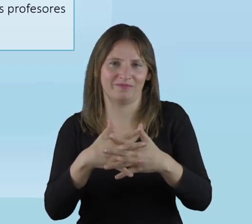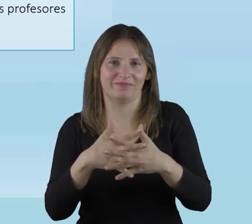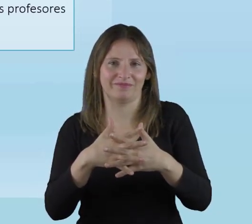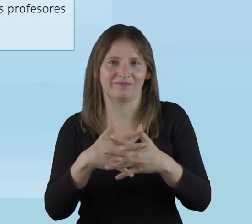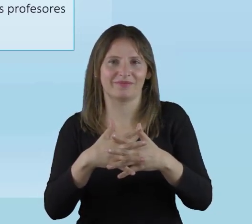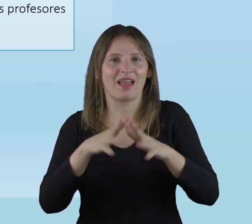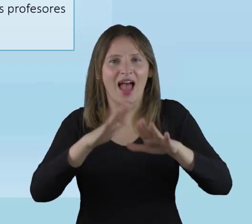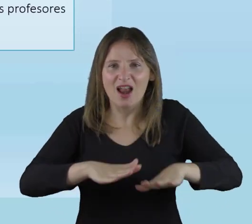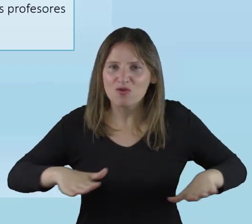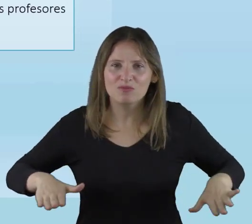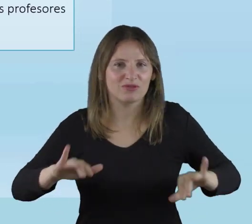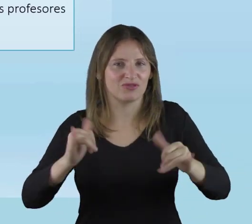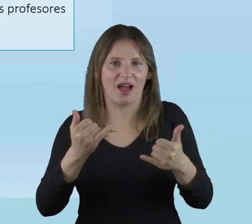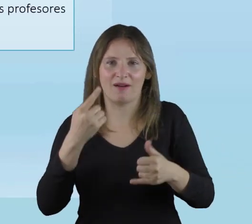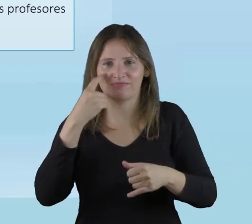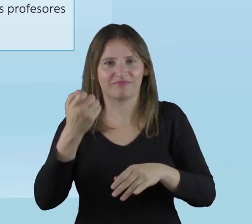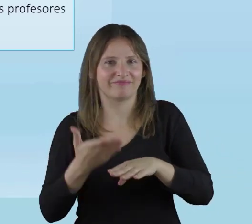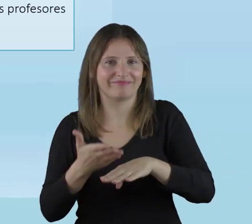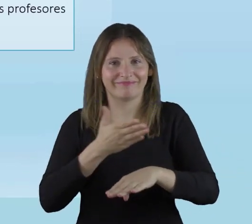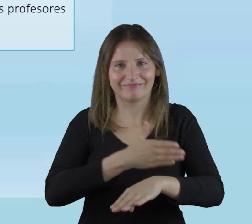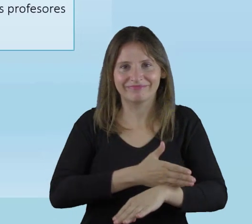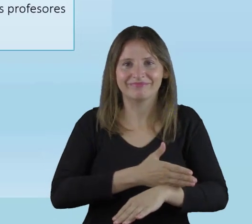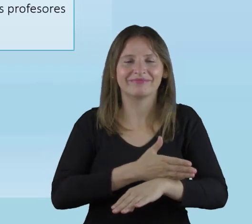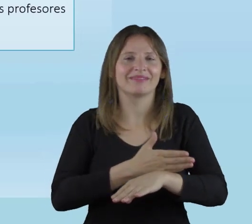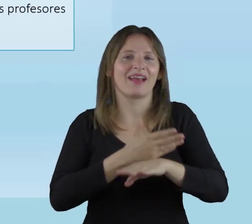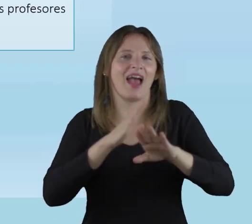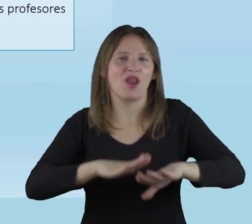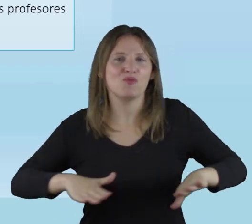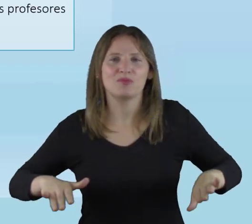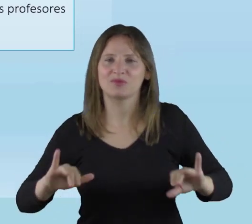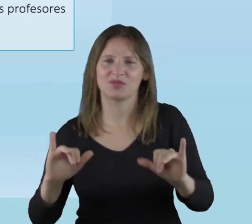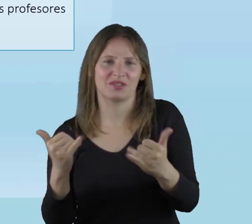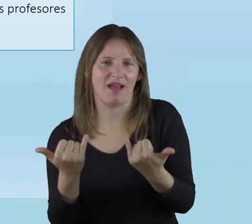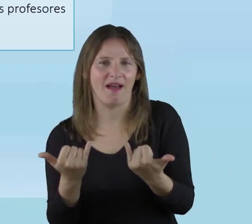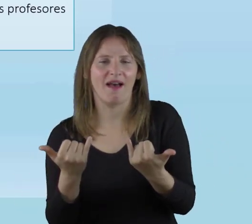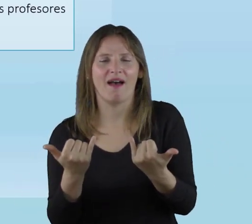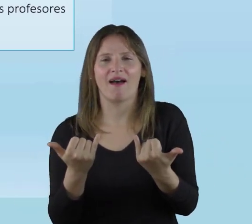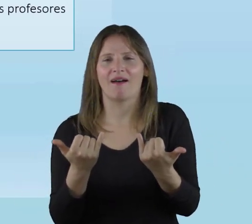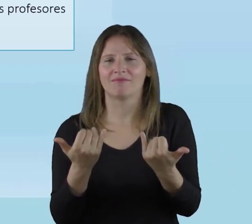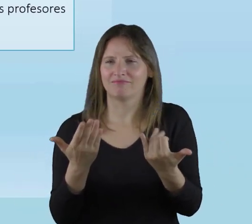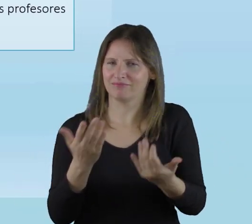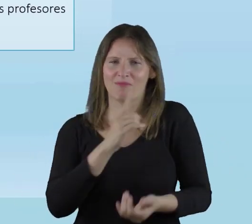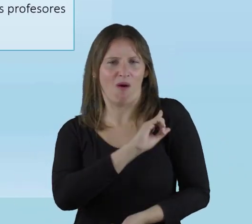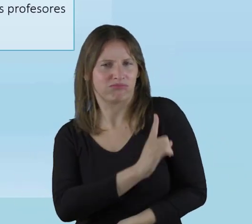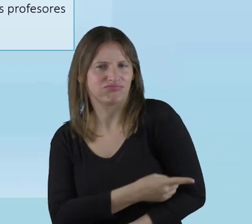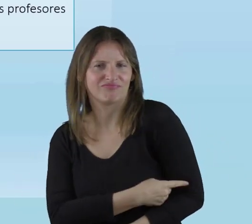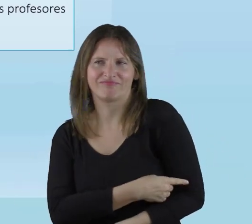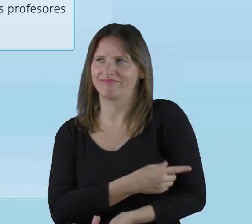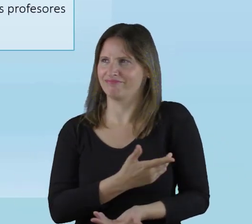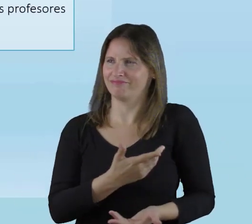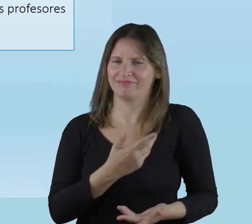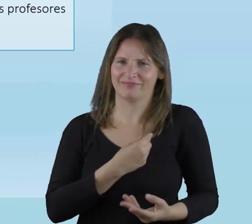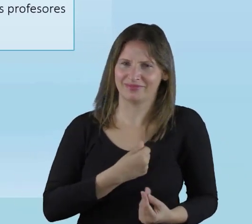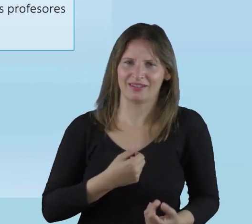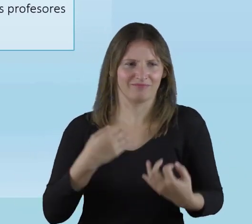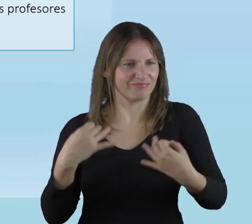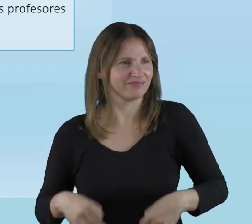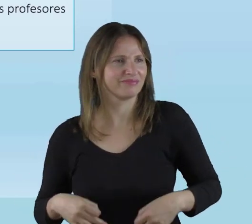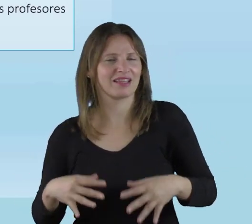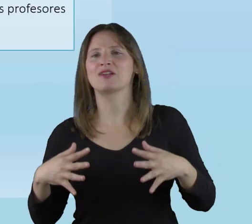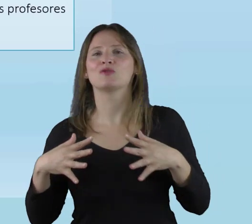para la inclusión. Los que ya están identificados, los que ya están plenamente